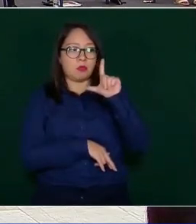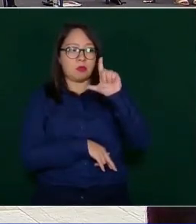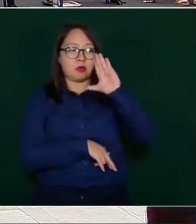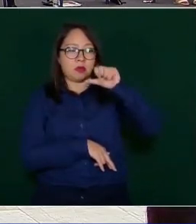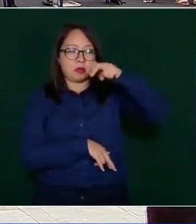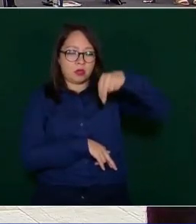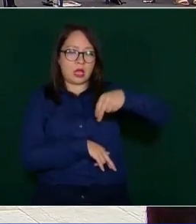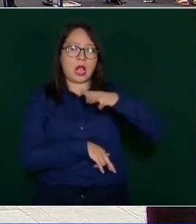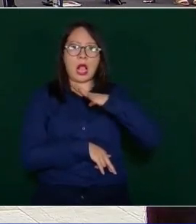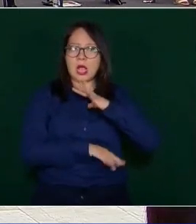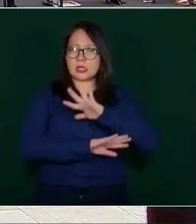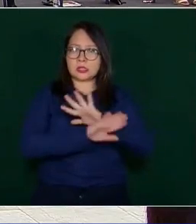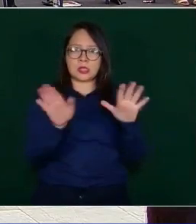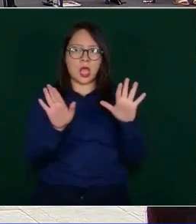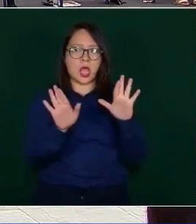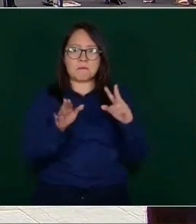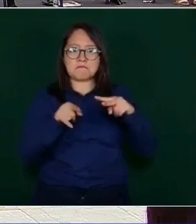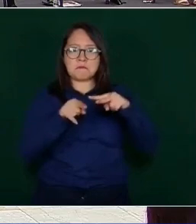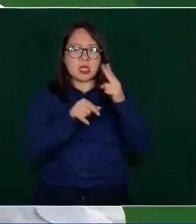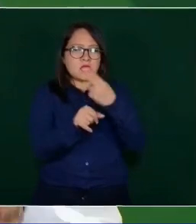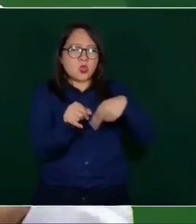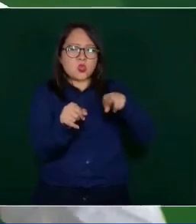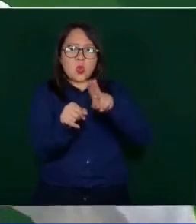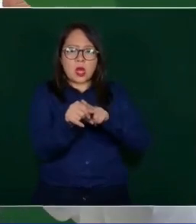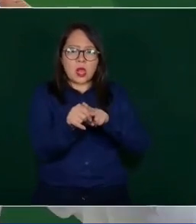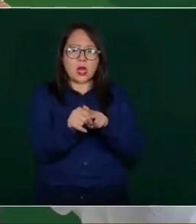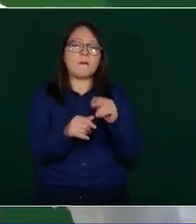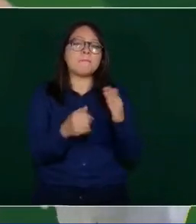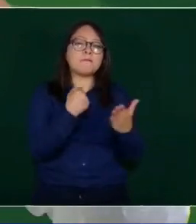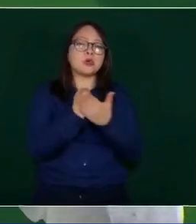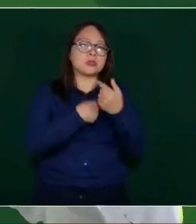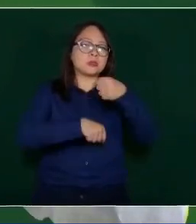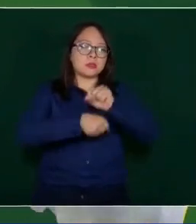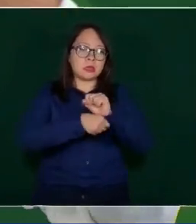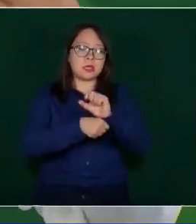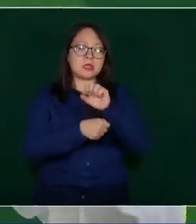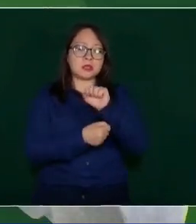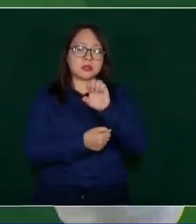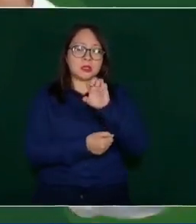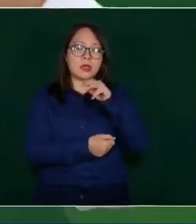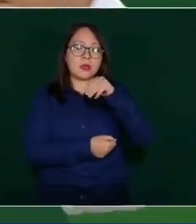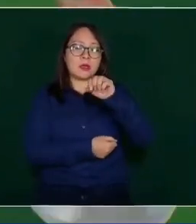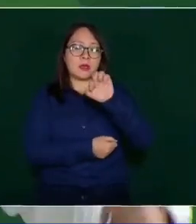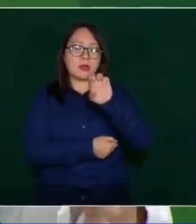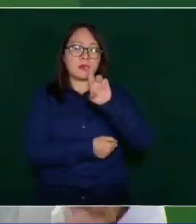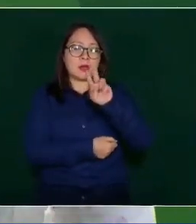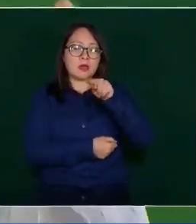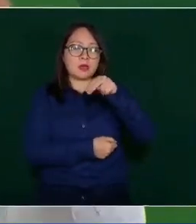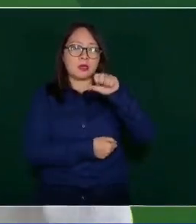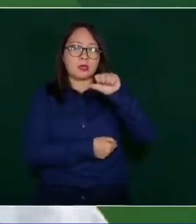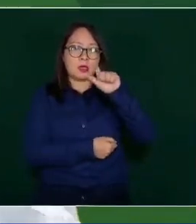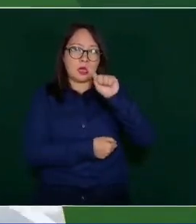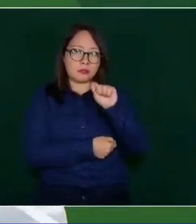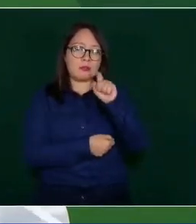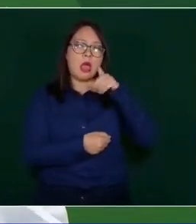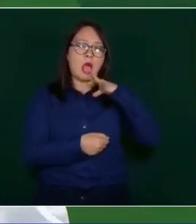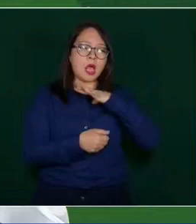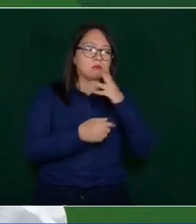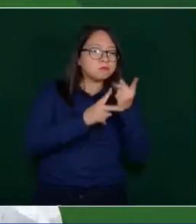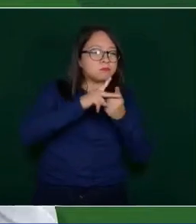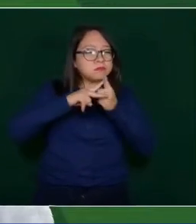natural, la semana entrara la semana próxima a hacer un levantamiento y determinar la densidad y